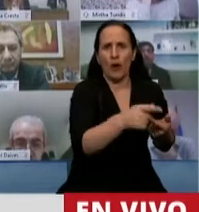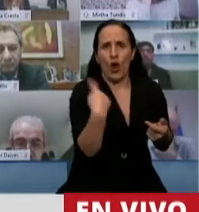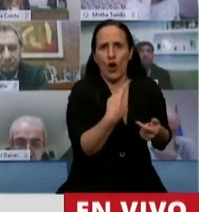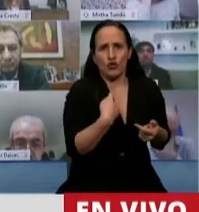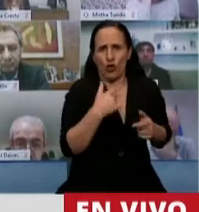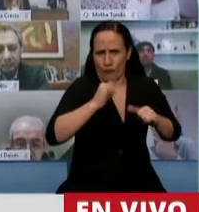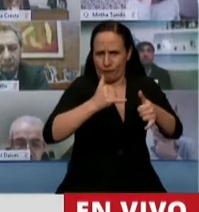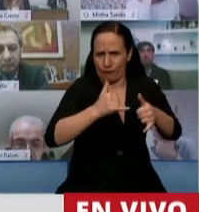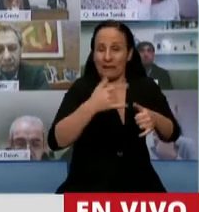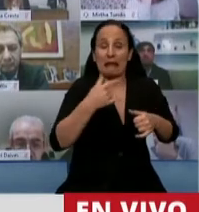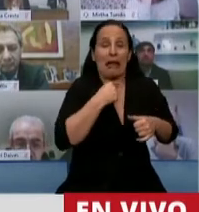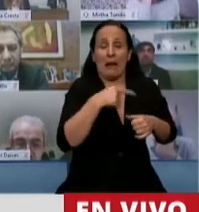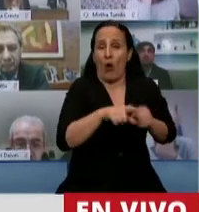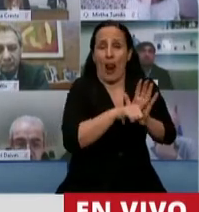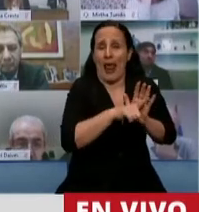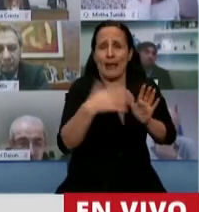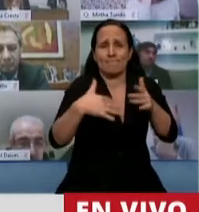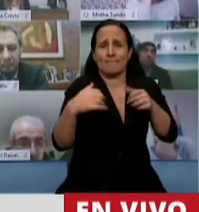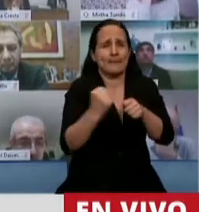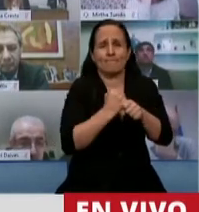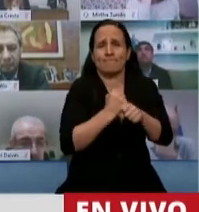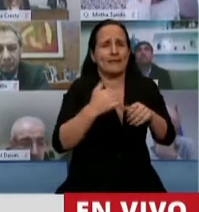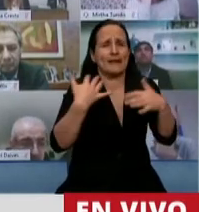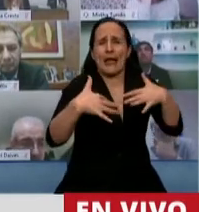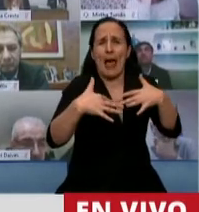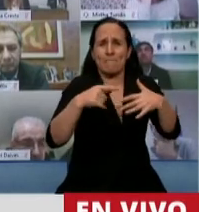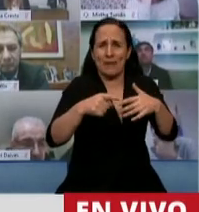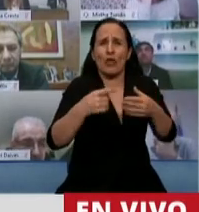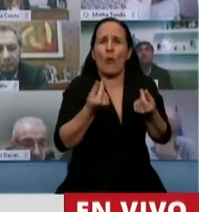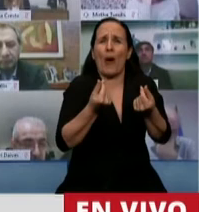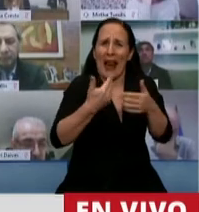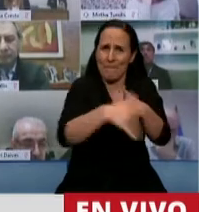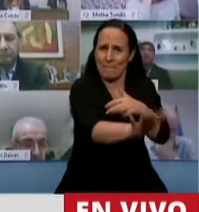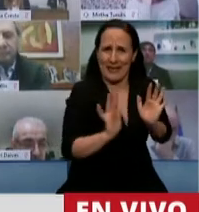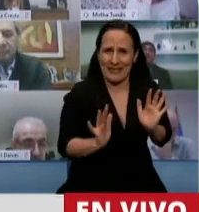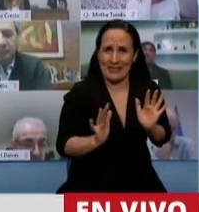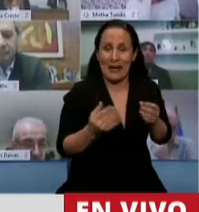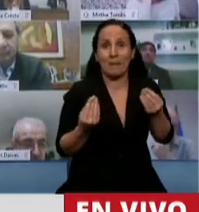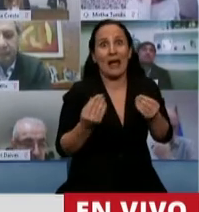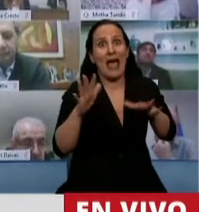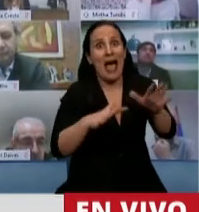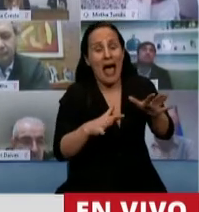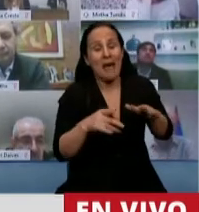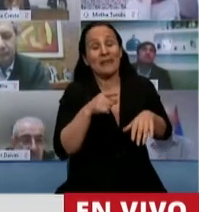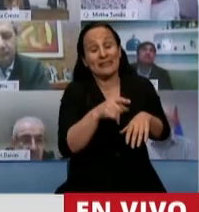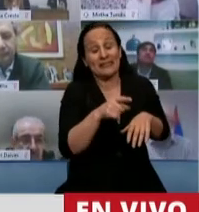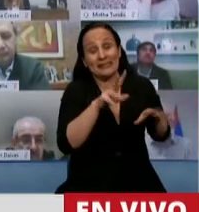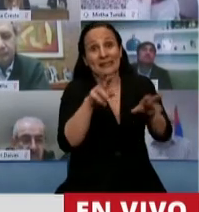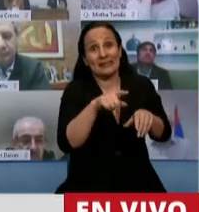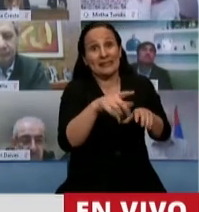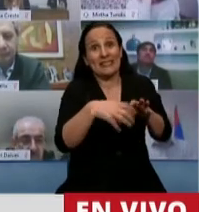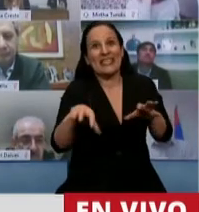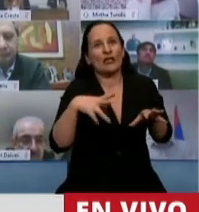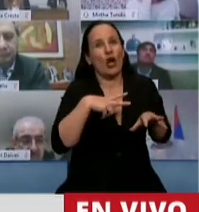rápidamente reglamentado y claramente reglamentado para que el sector de la banca privada, a veces tan difícil de poner